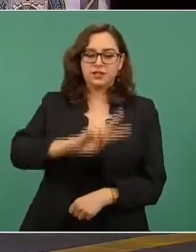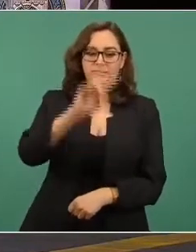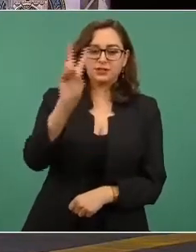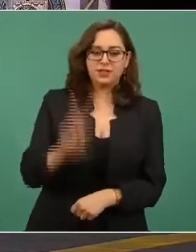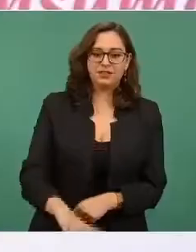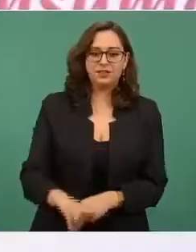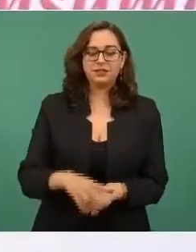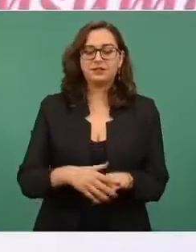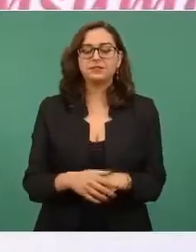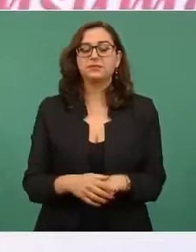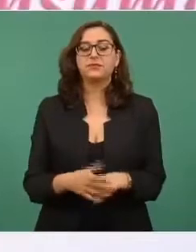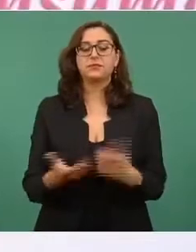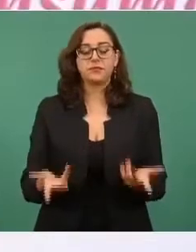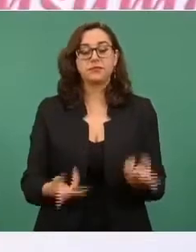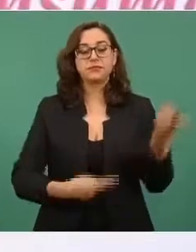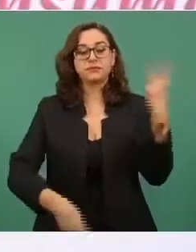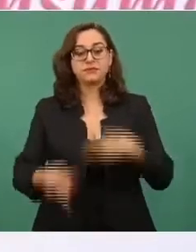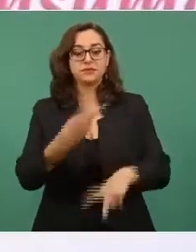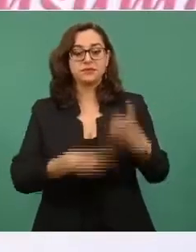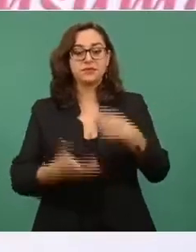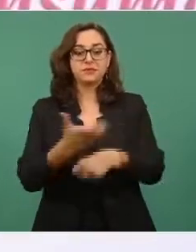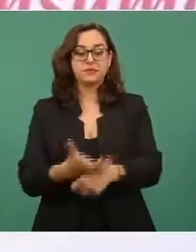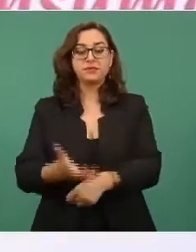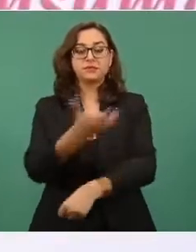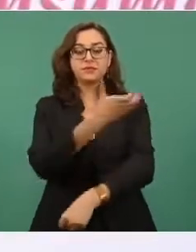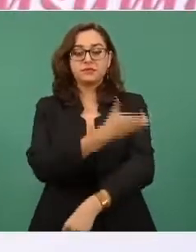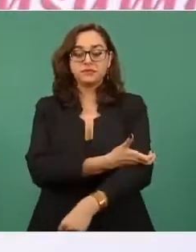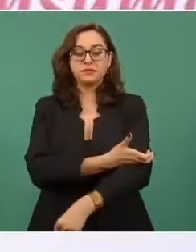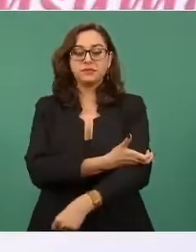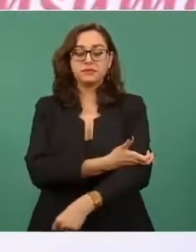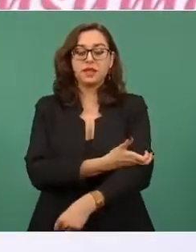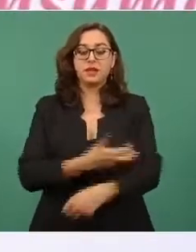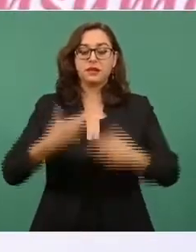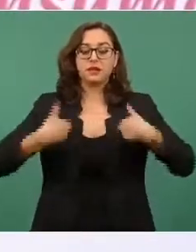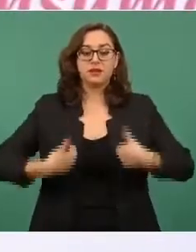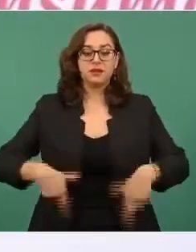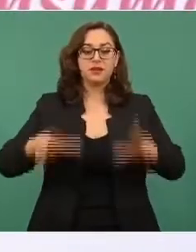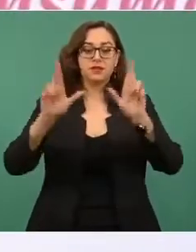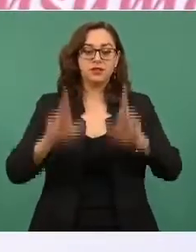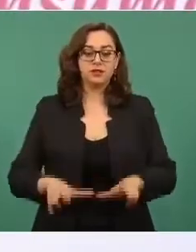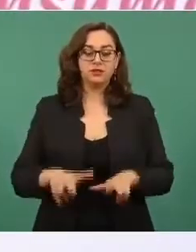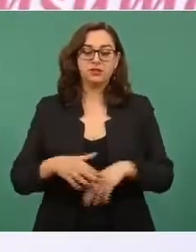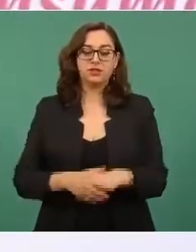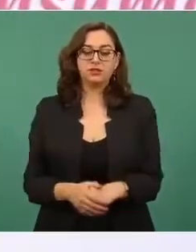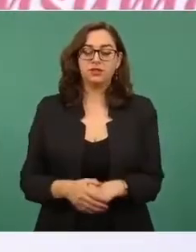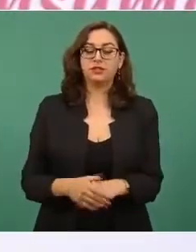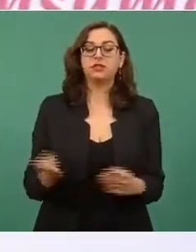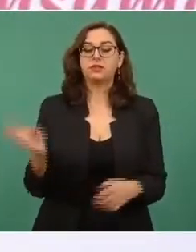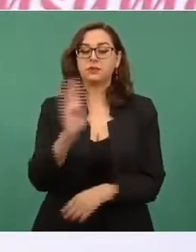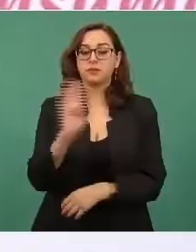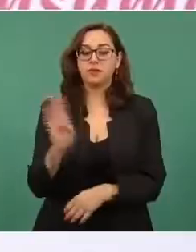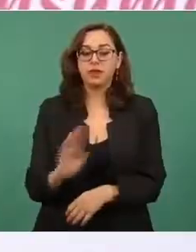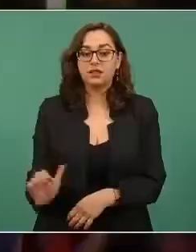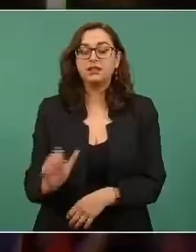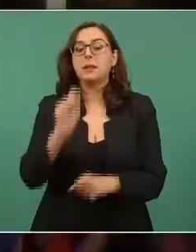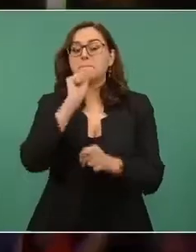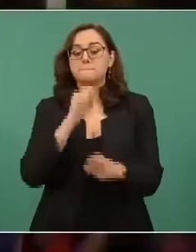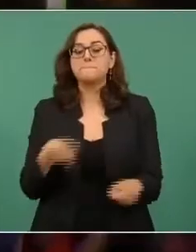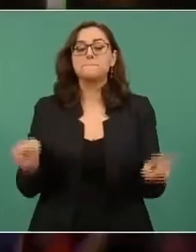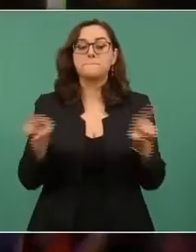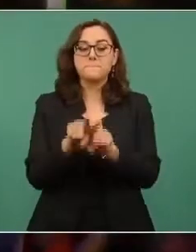al primer ministro de Belice y a los cancilleres de India